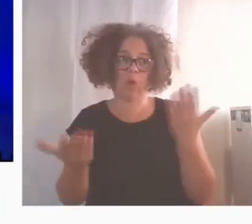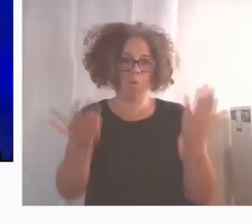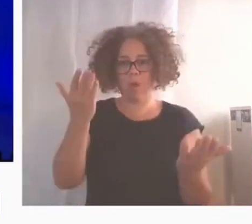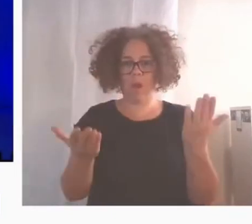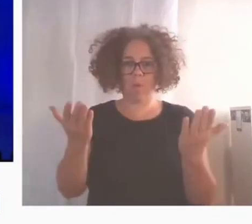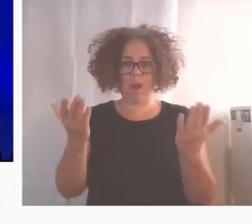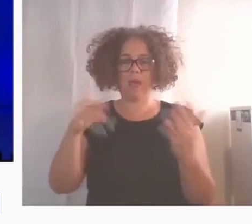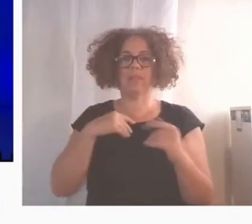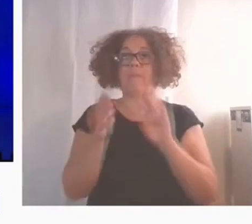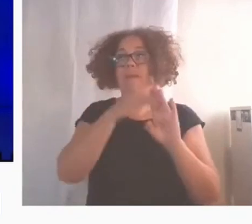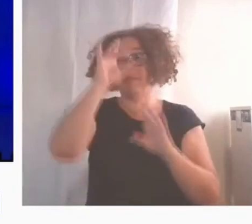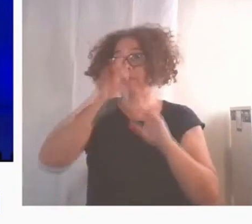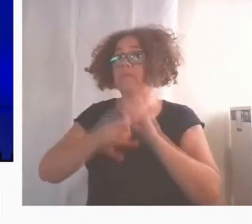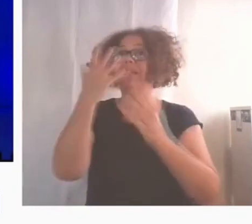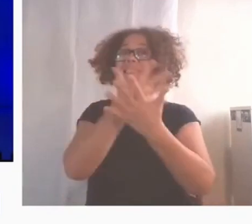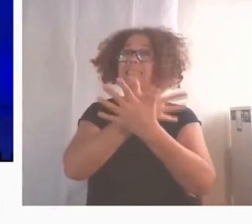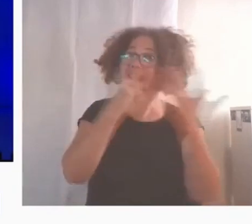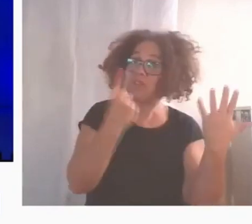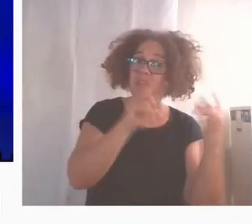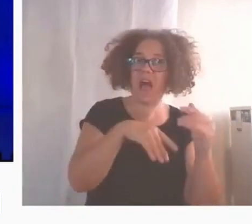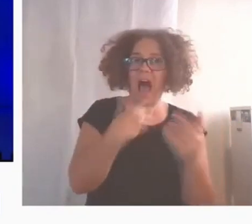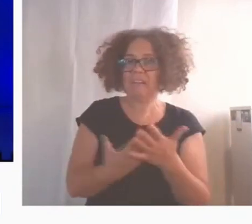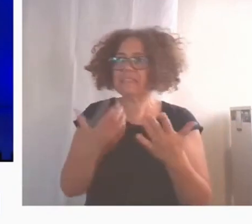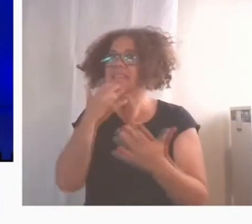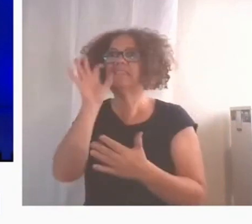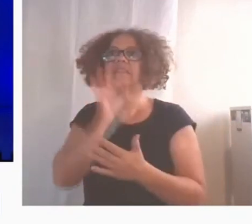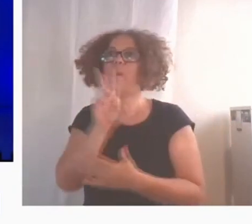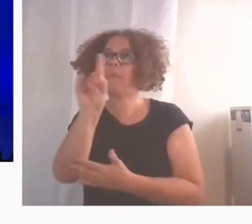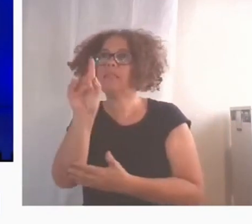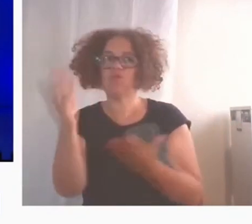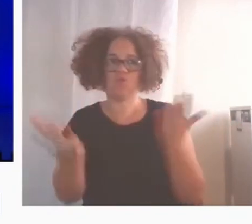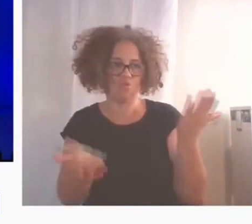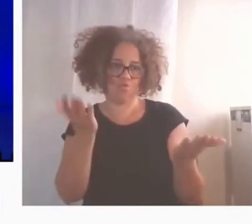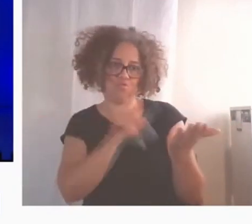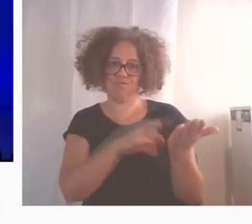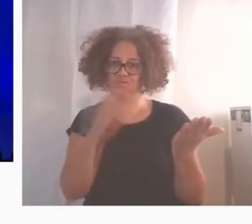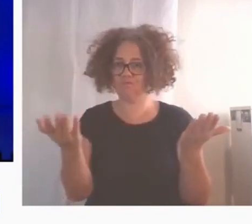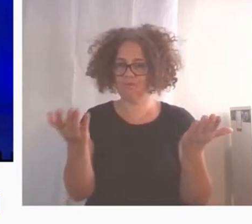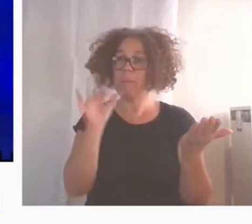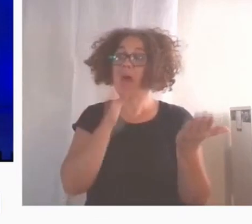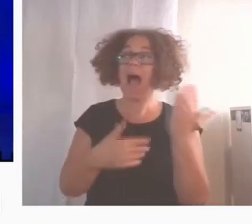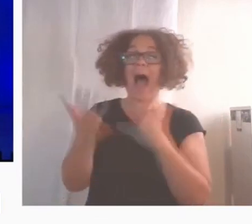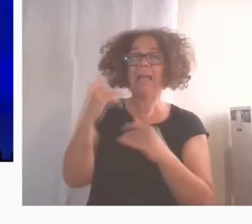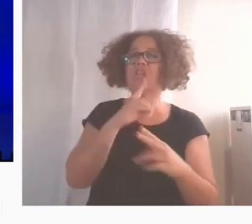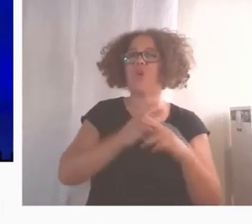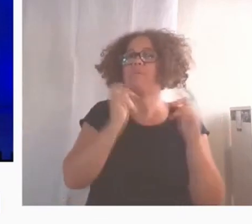emprendedores del siglo XVI y del siglo XXI. Pero antes no se llamaba innovación social.